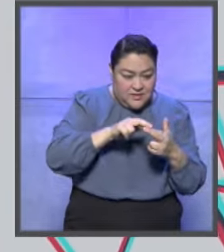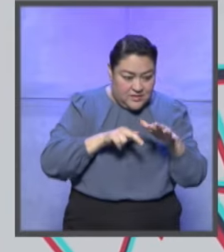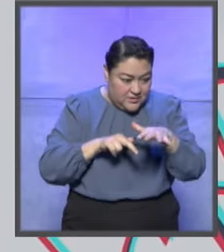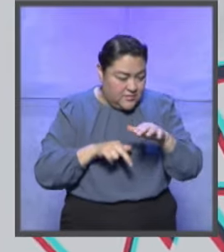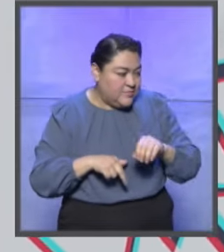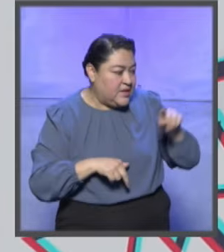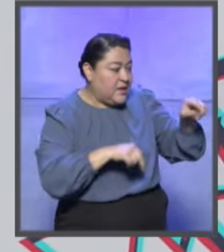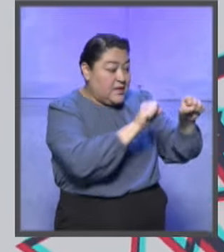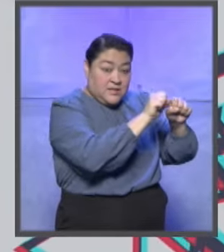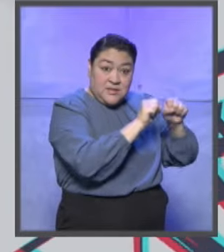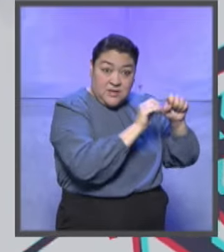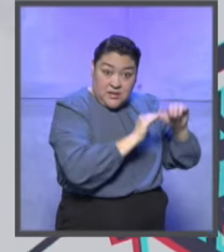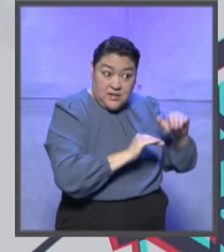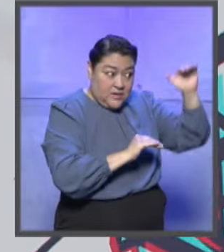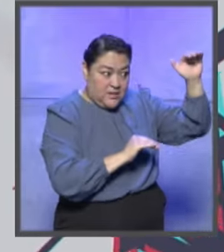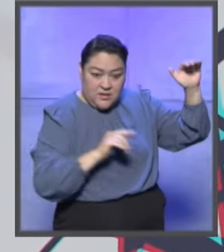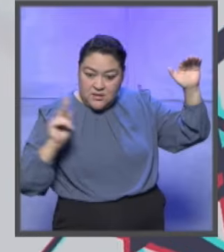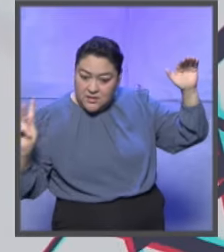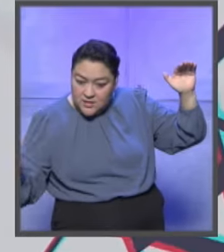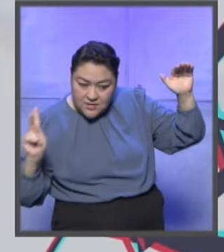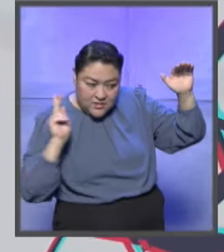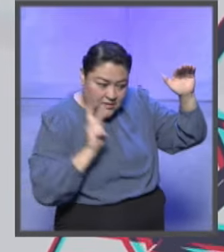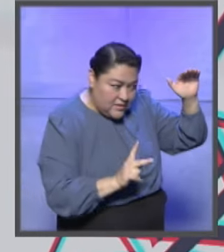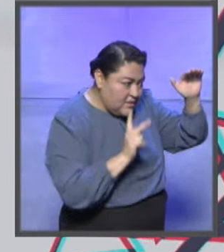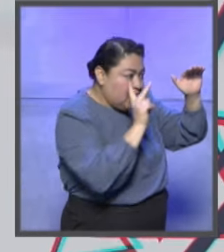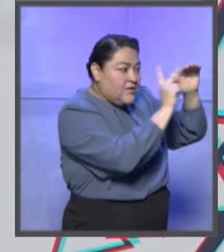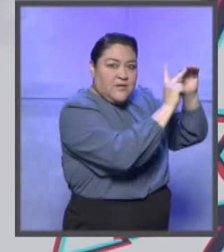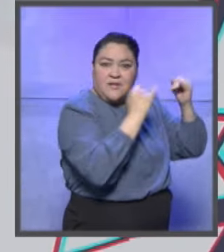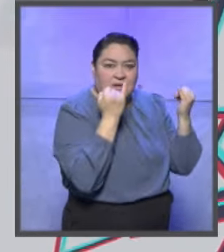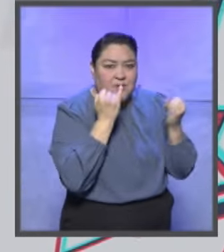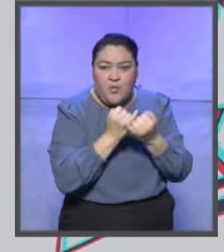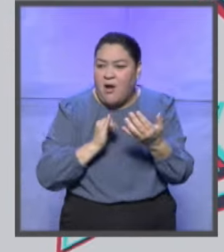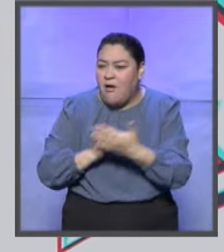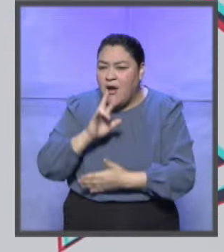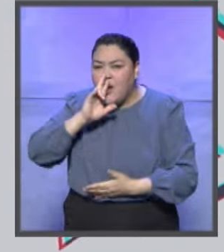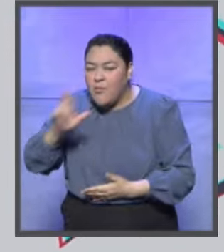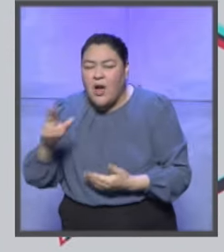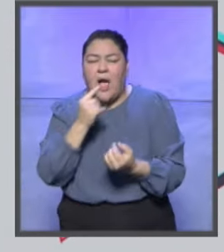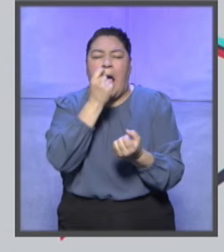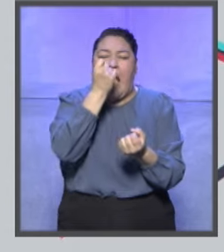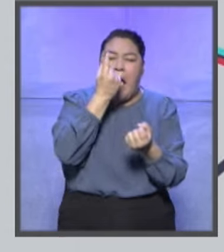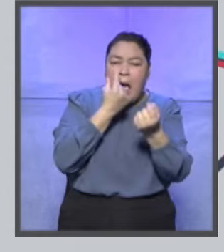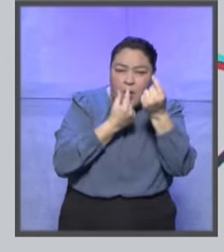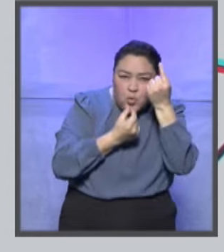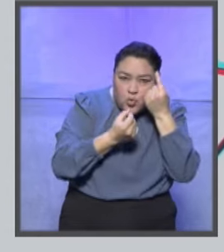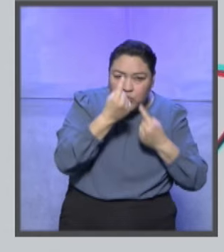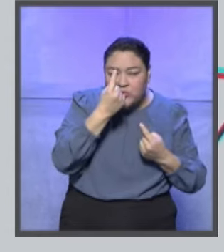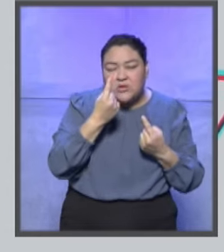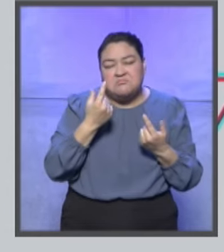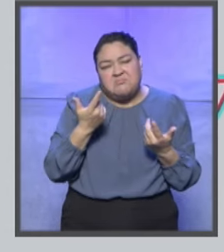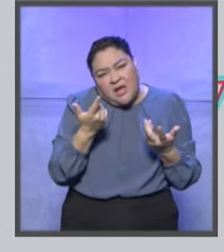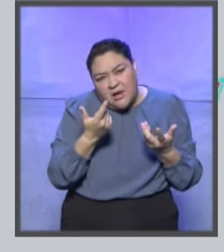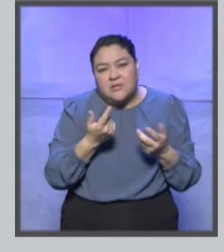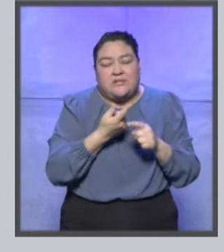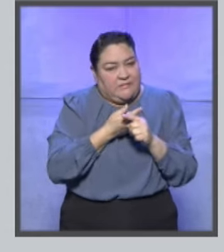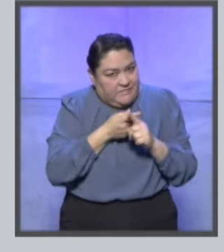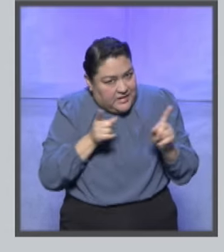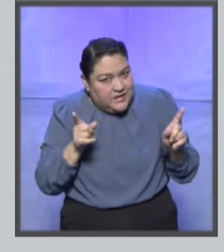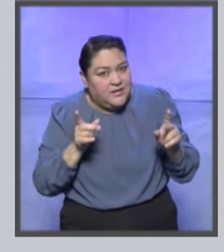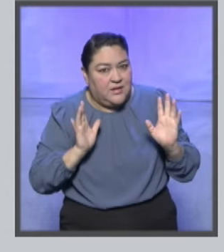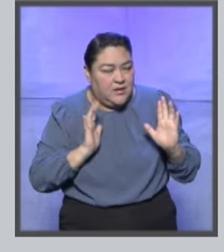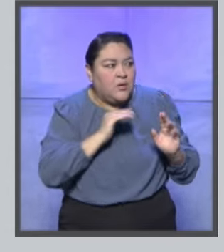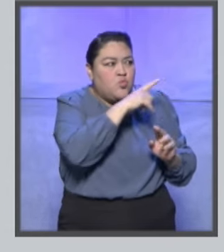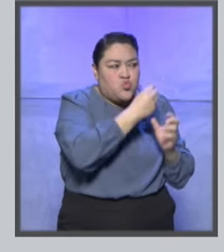auténtico, en el que casi todos los asuntos se resuelven de la misma manera. Claro, habrá excepciones, cuestiones novedosas, inéditas, pues que